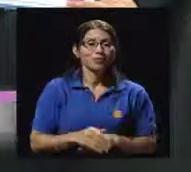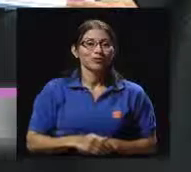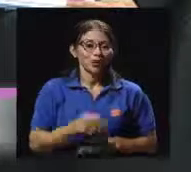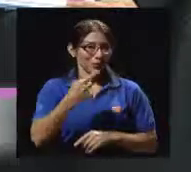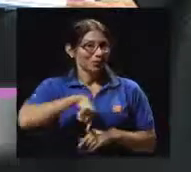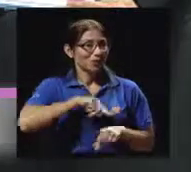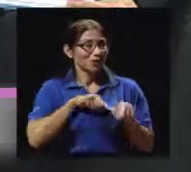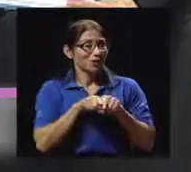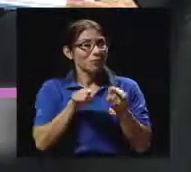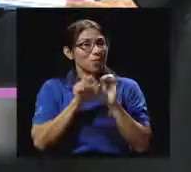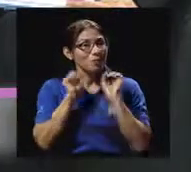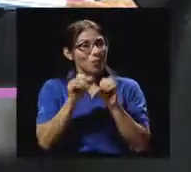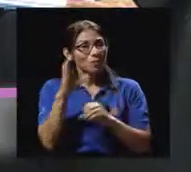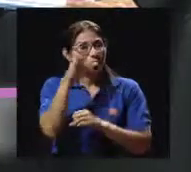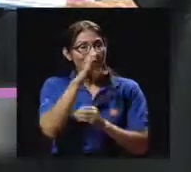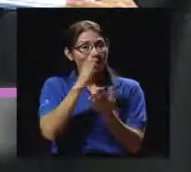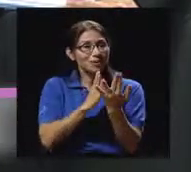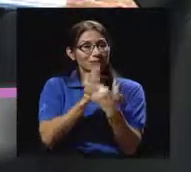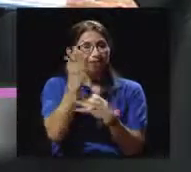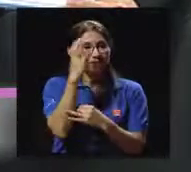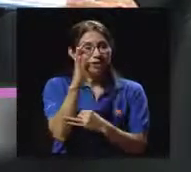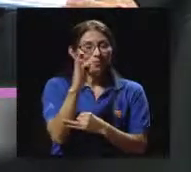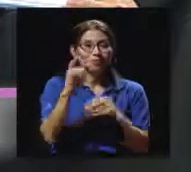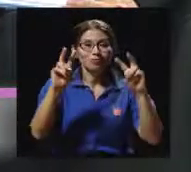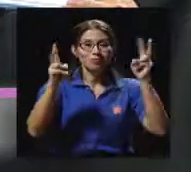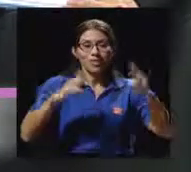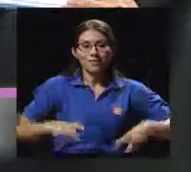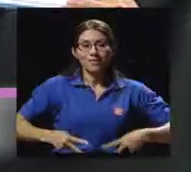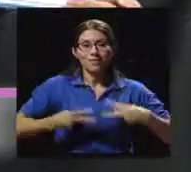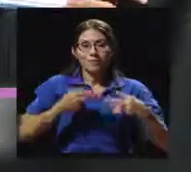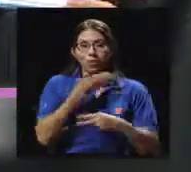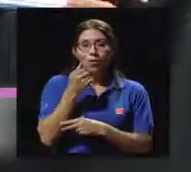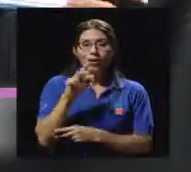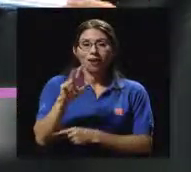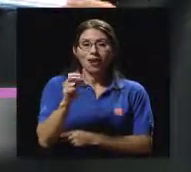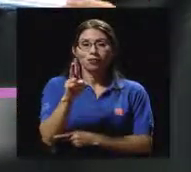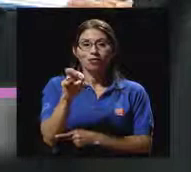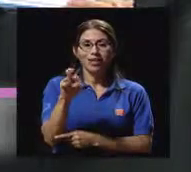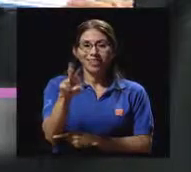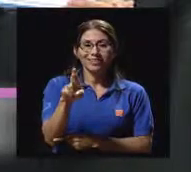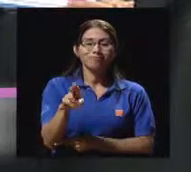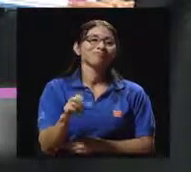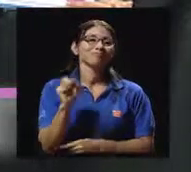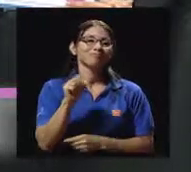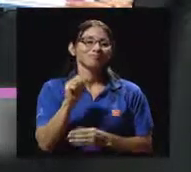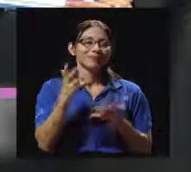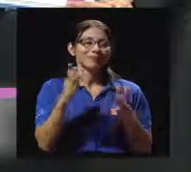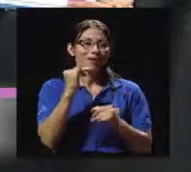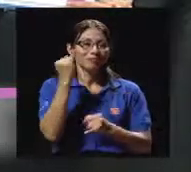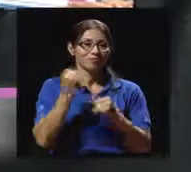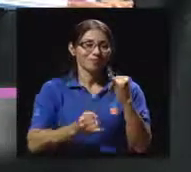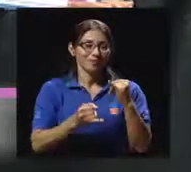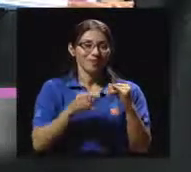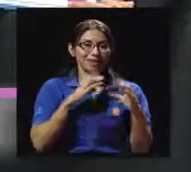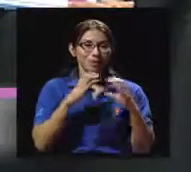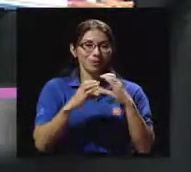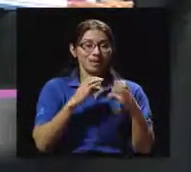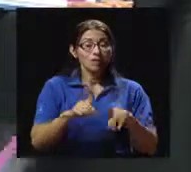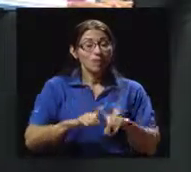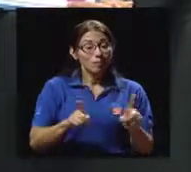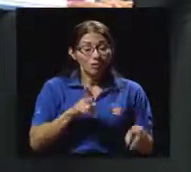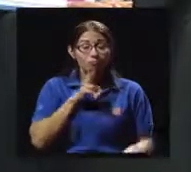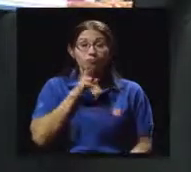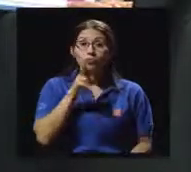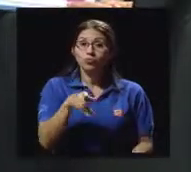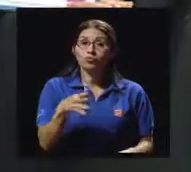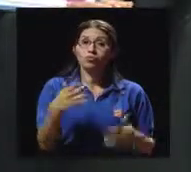nos pueden buscar en Facebook, en Vivir Mejor, Canal UCR, María del Mar. Sí, ya ha llegado el final de esta conversación, milagro, pero definitivamente